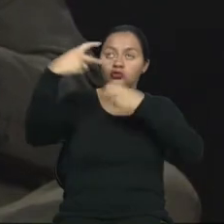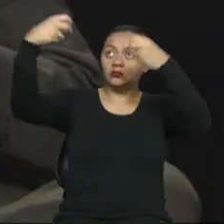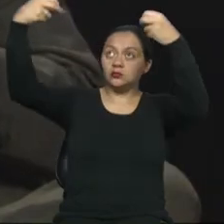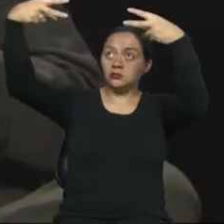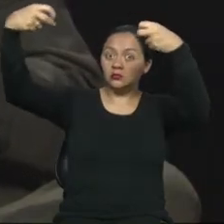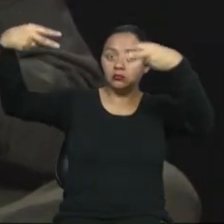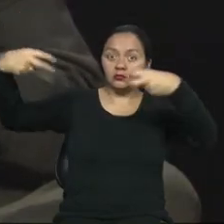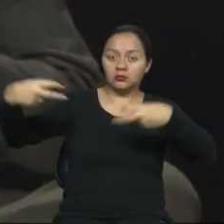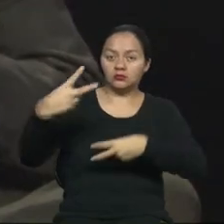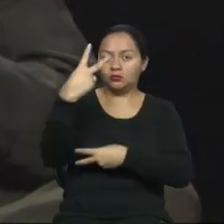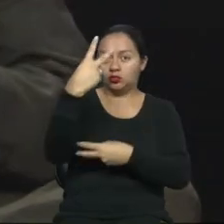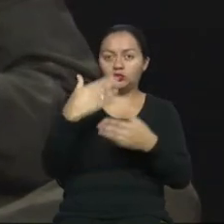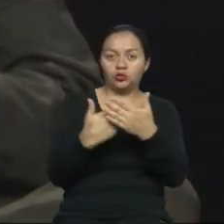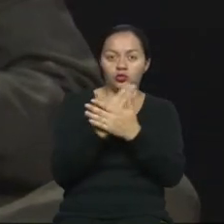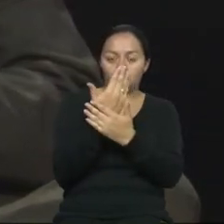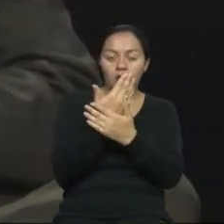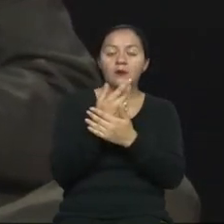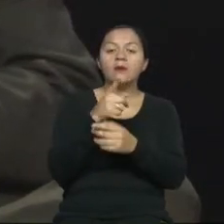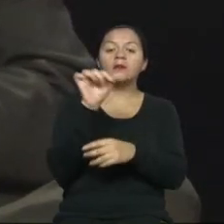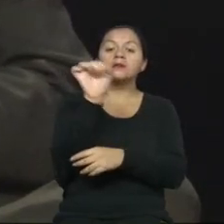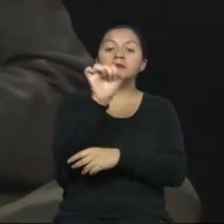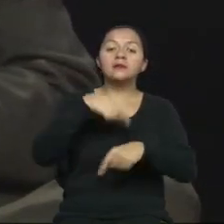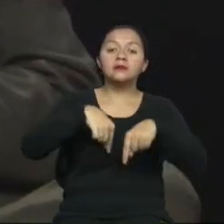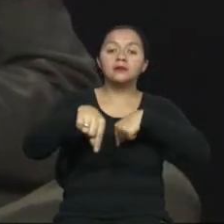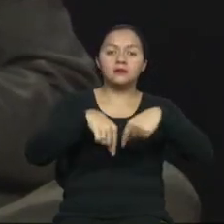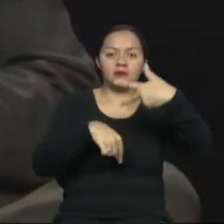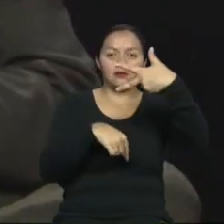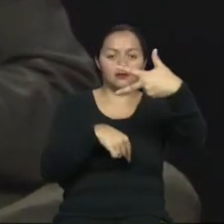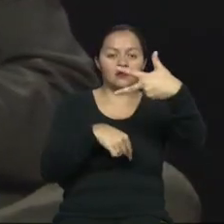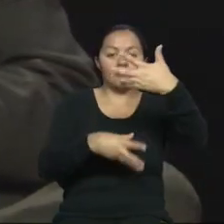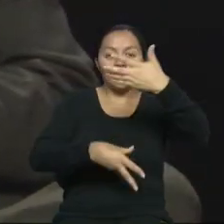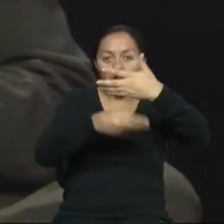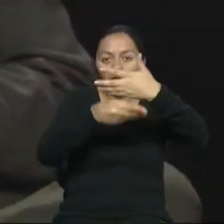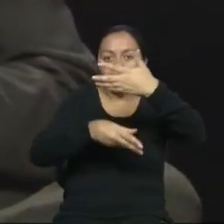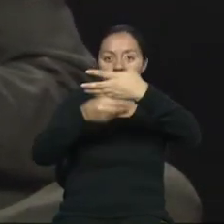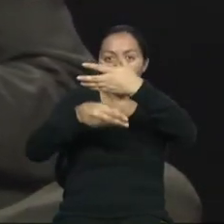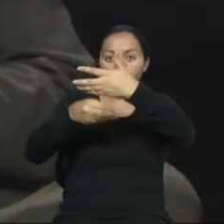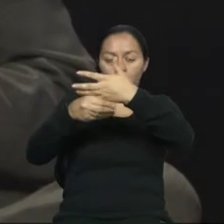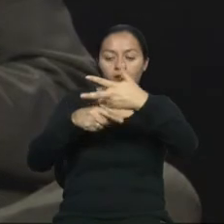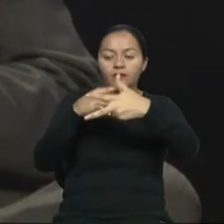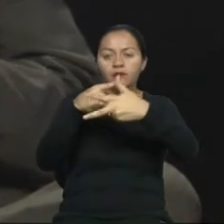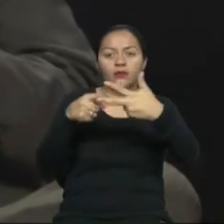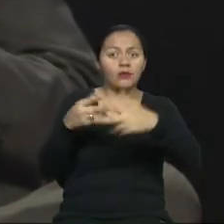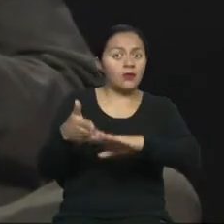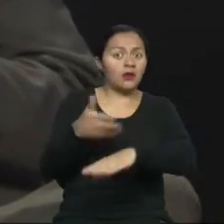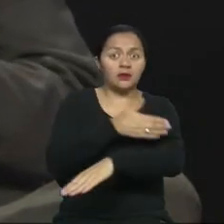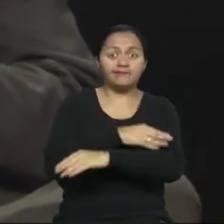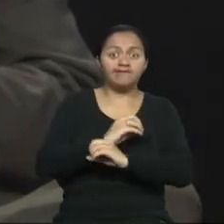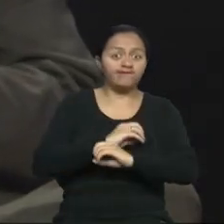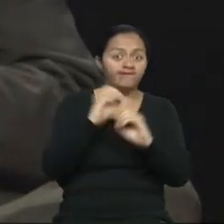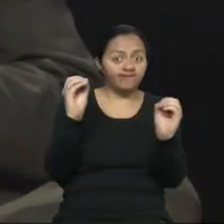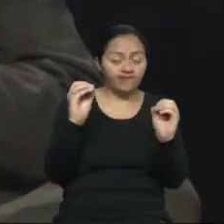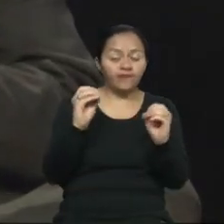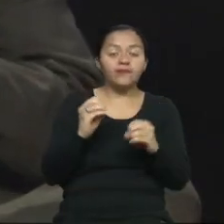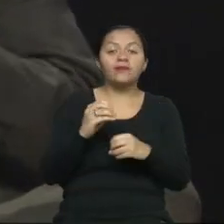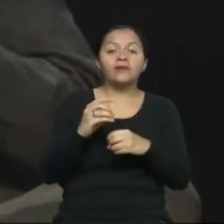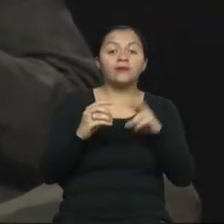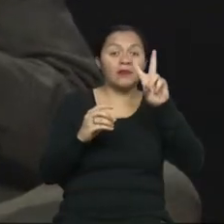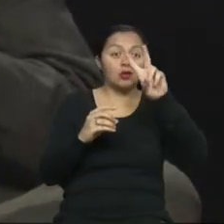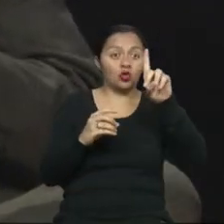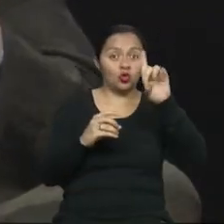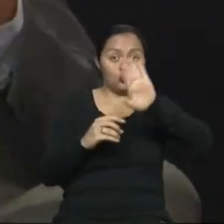y en sistemas de transporte hemos incorporado tres normas nuevas de igual manera que no existían, sumadas a las 21